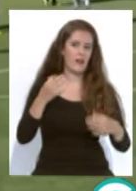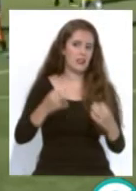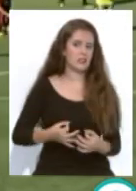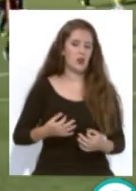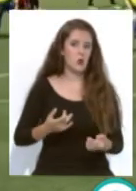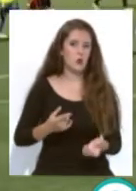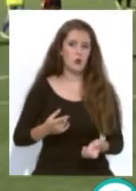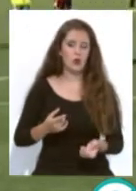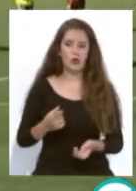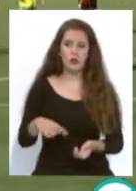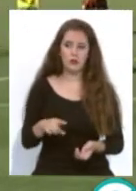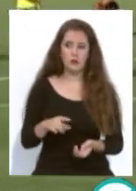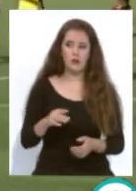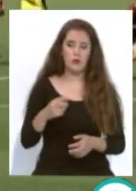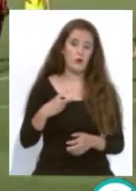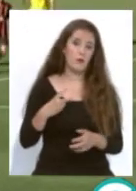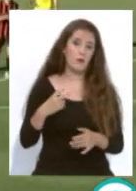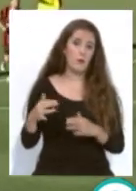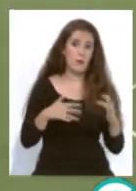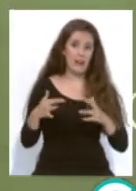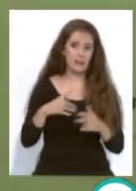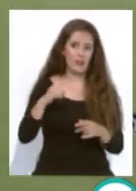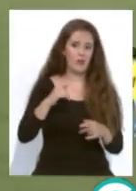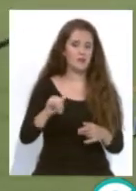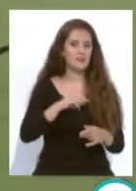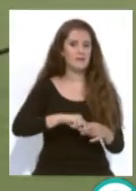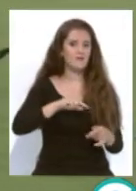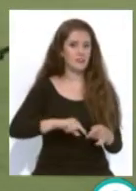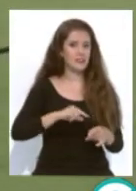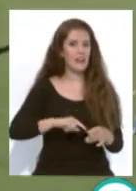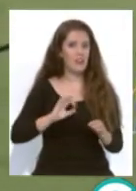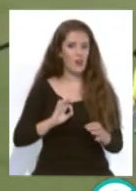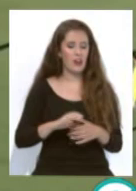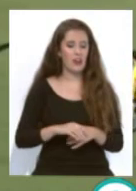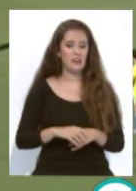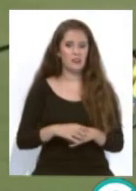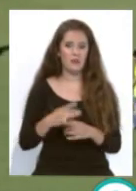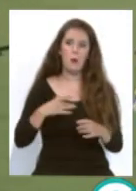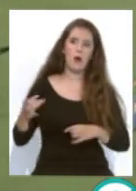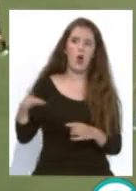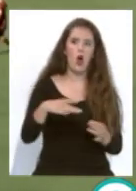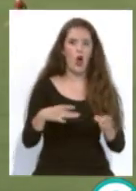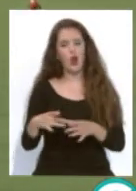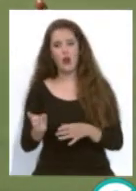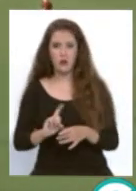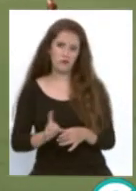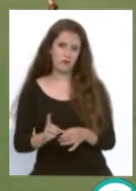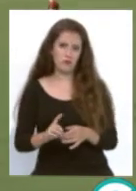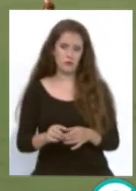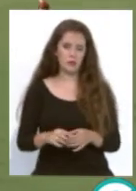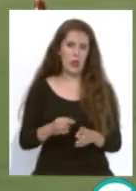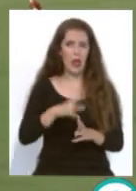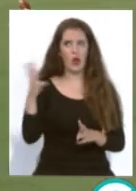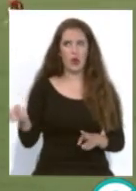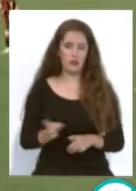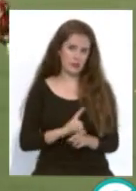y en los partidos hay sensaciones hay veces hay sensaciones que deciden no vamos a meter un gol ni al arco iris porque